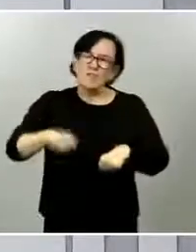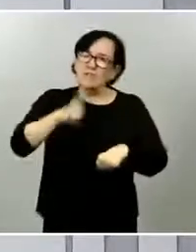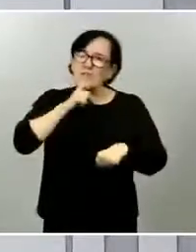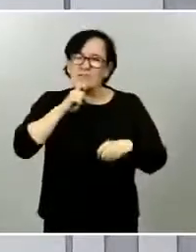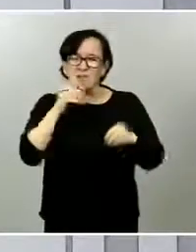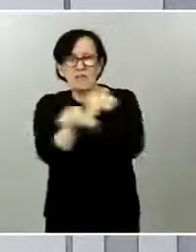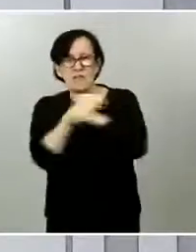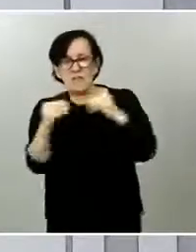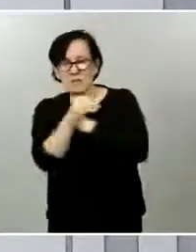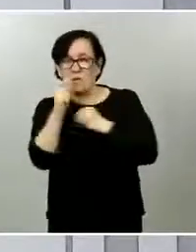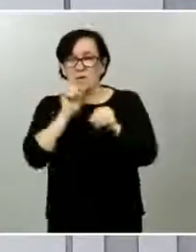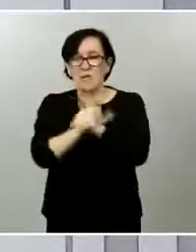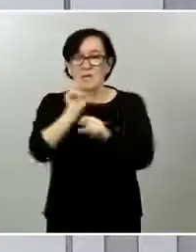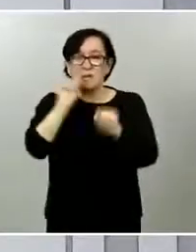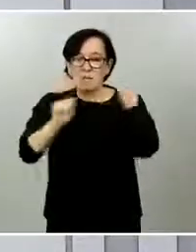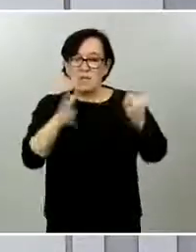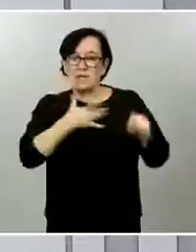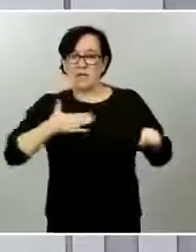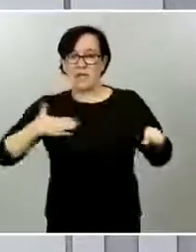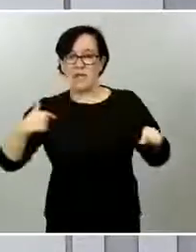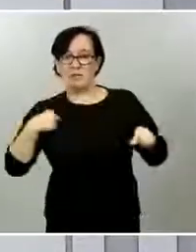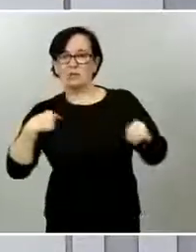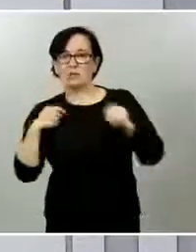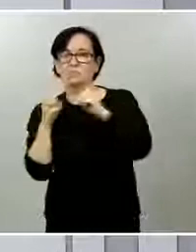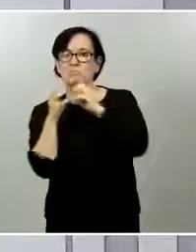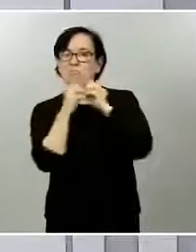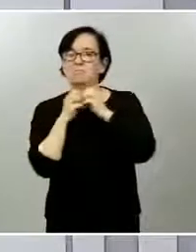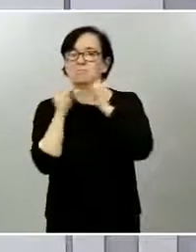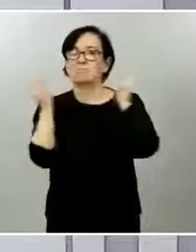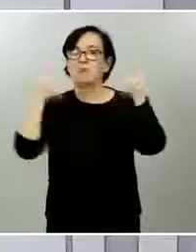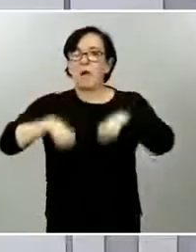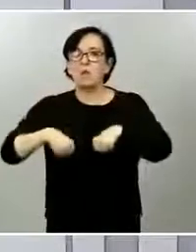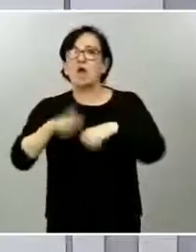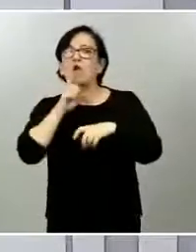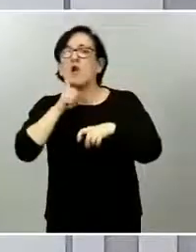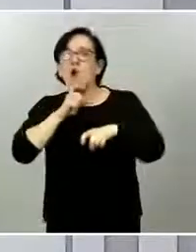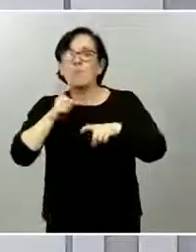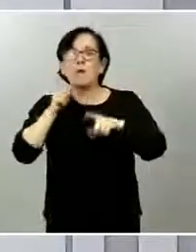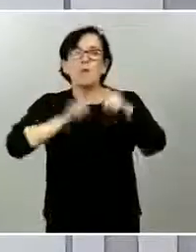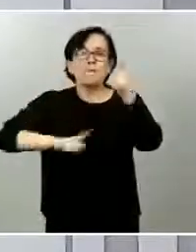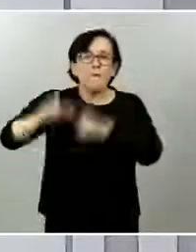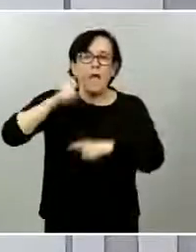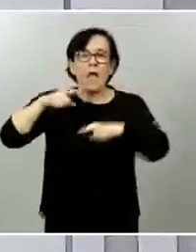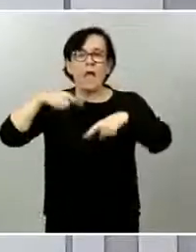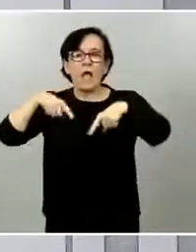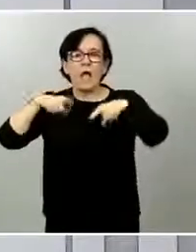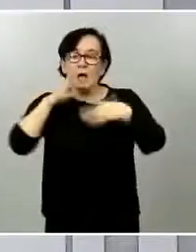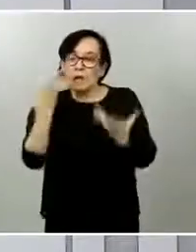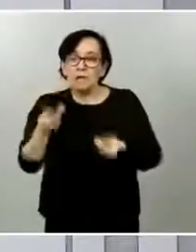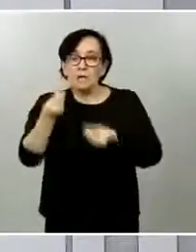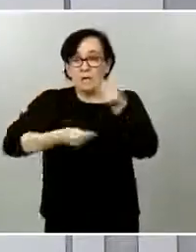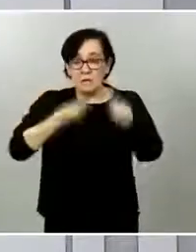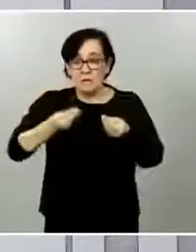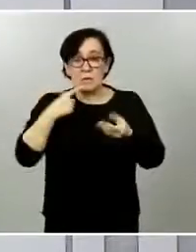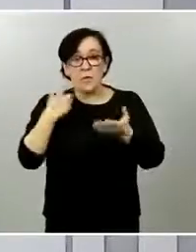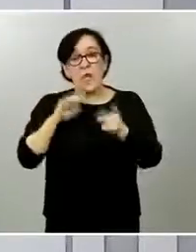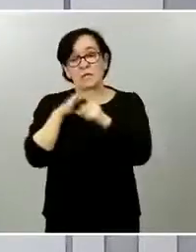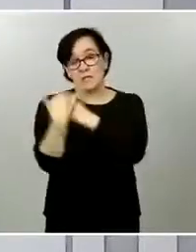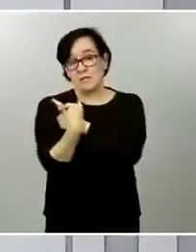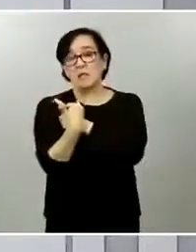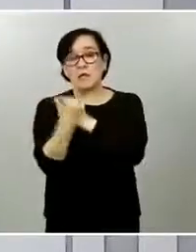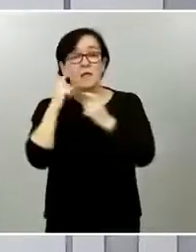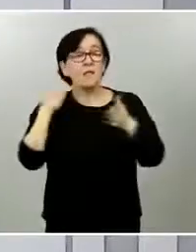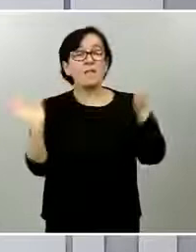España está trabajando en el suyo propio para aportarlo en el marco de la comisión y en caso de que no hubiera acuerdo cuestión difícil porque en esta